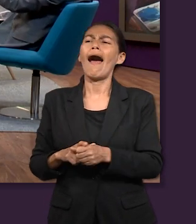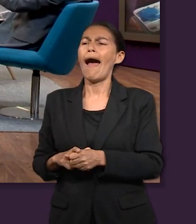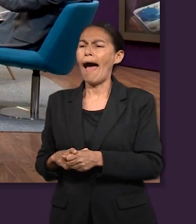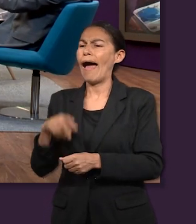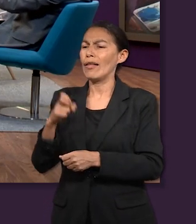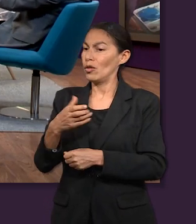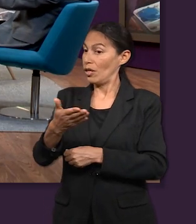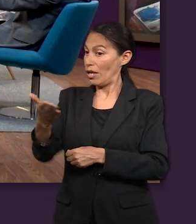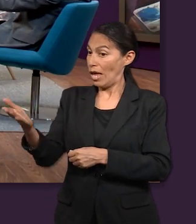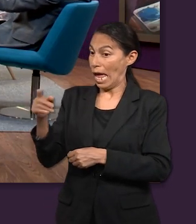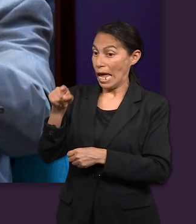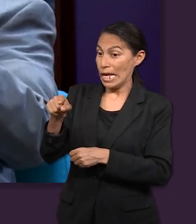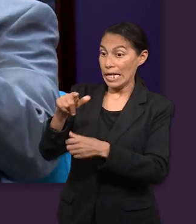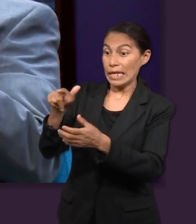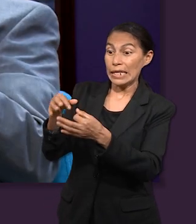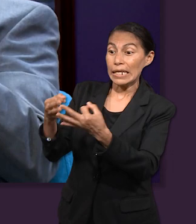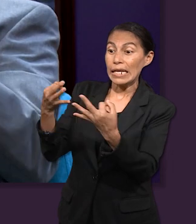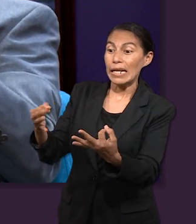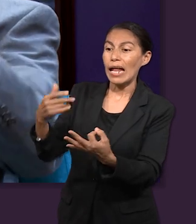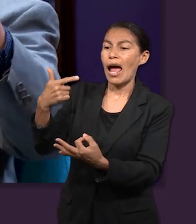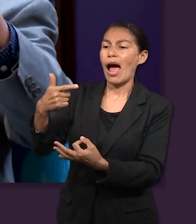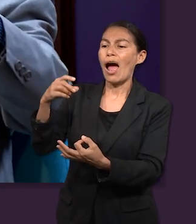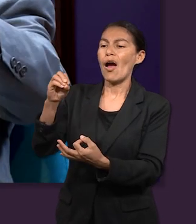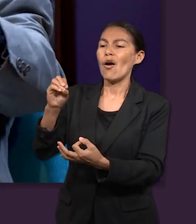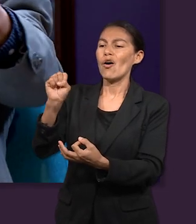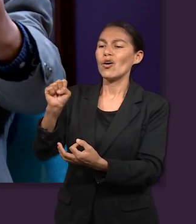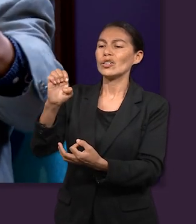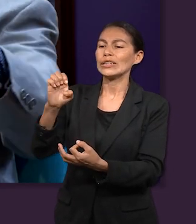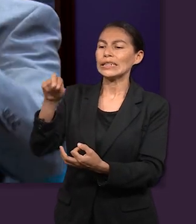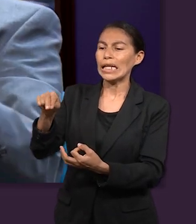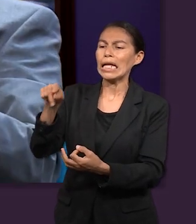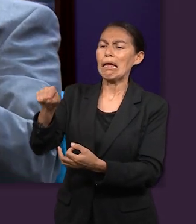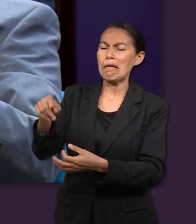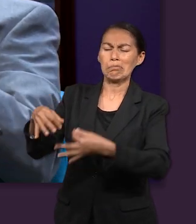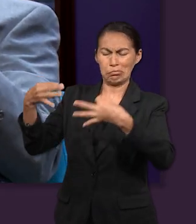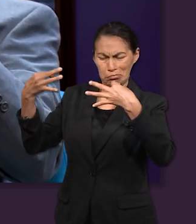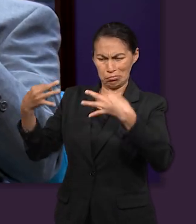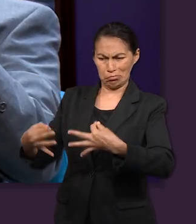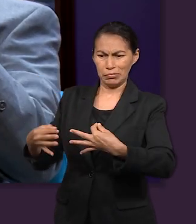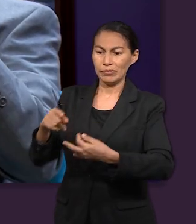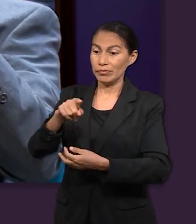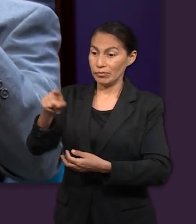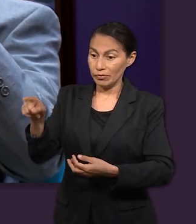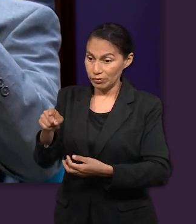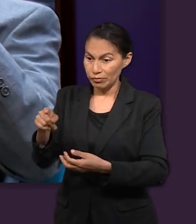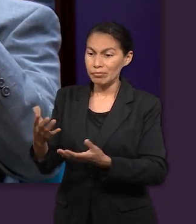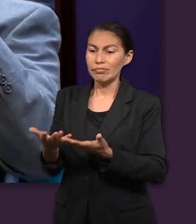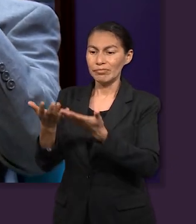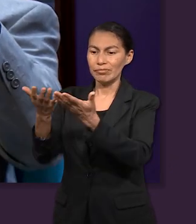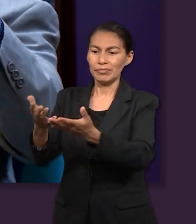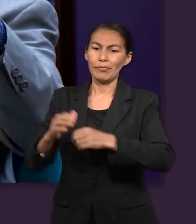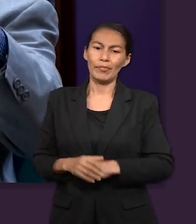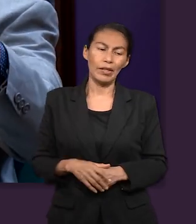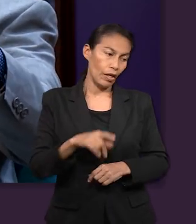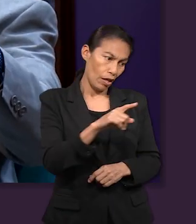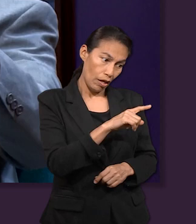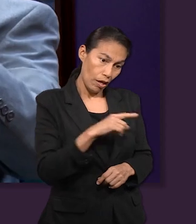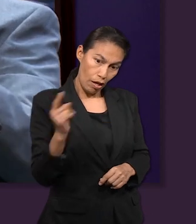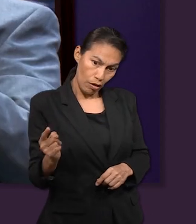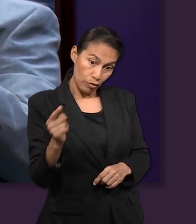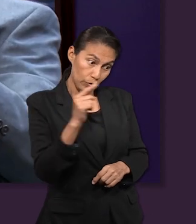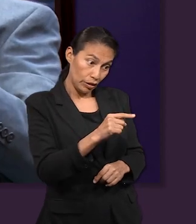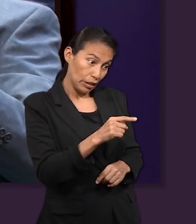y les dice, nosotros nos vamos a dedicar a eso. Y Faraón le dice, no, está muy bien, váyanse para allá. Ellos también le quieren dar a entender que van a estar ahí